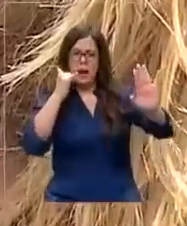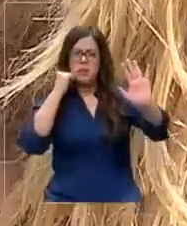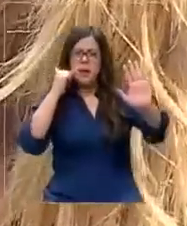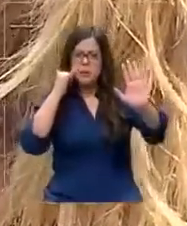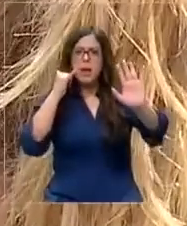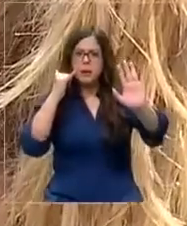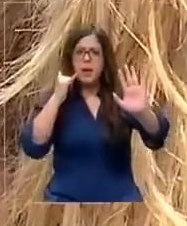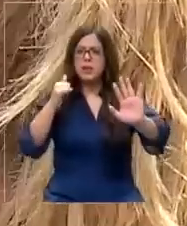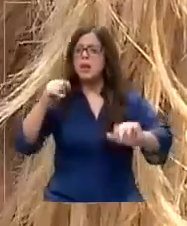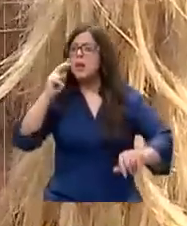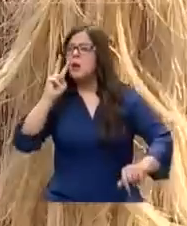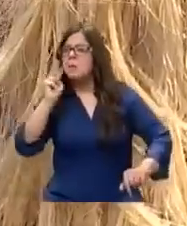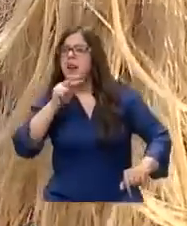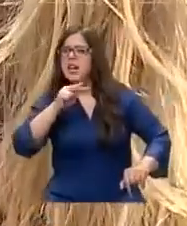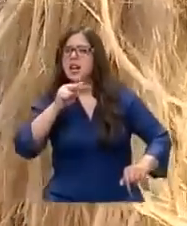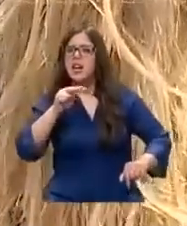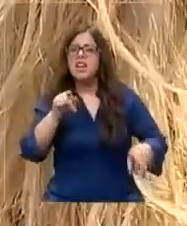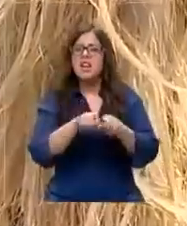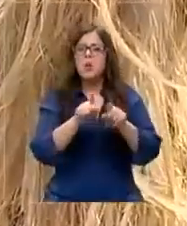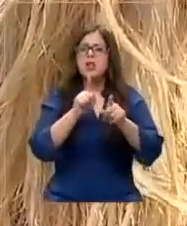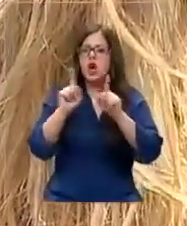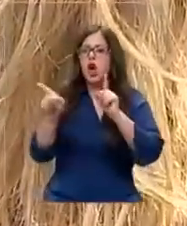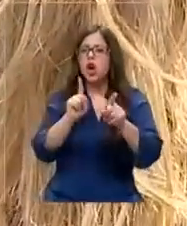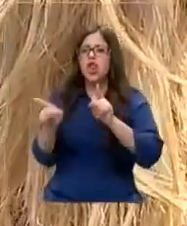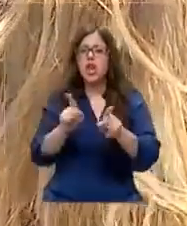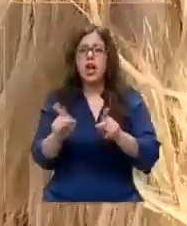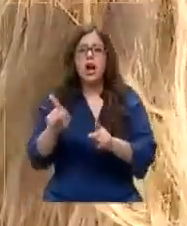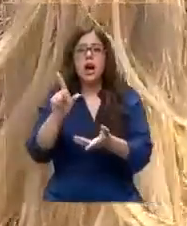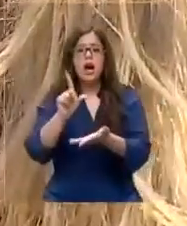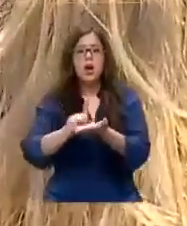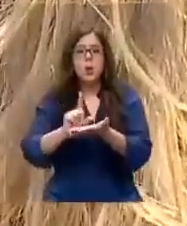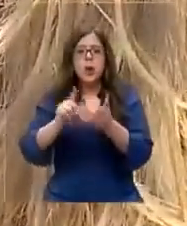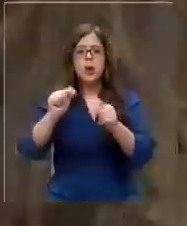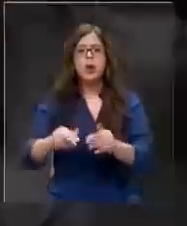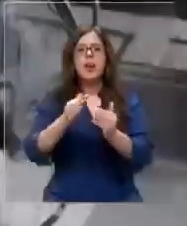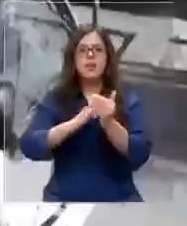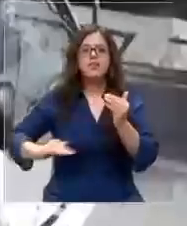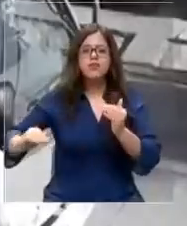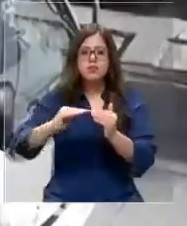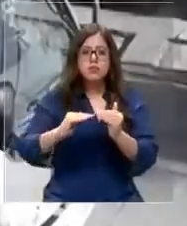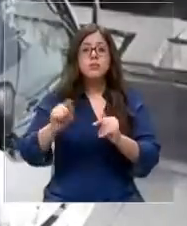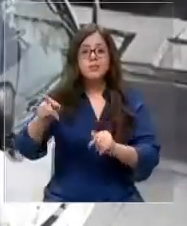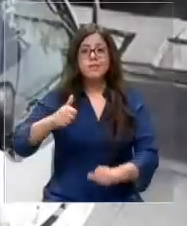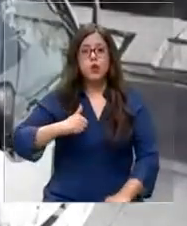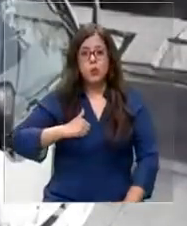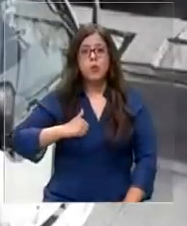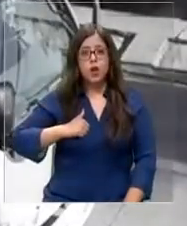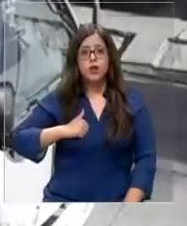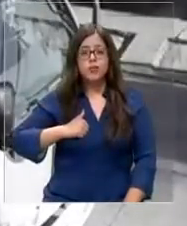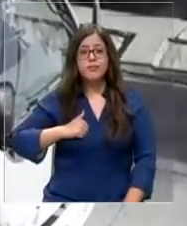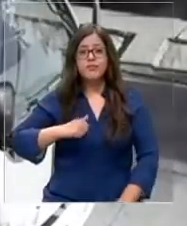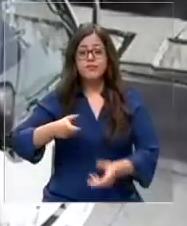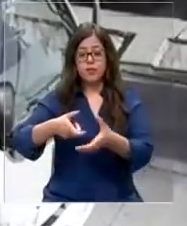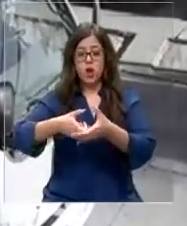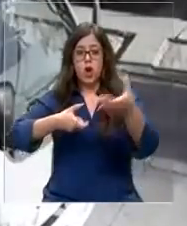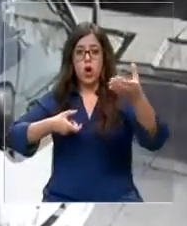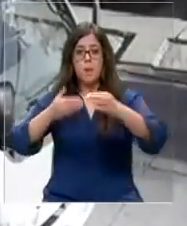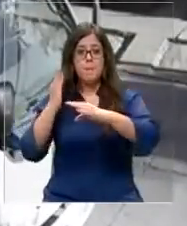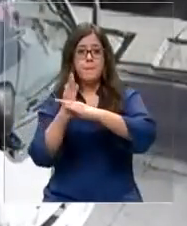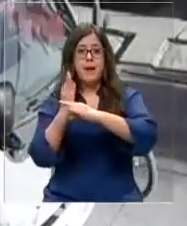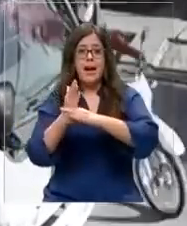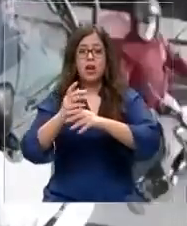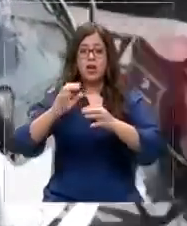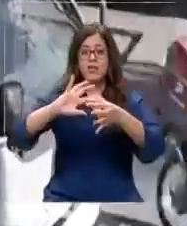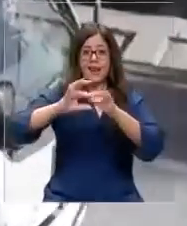Miren aquí, está dando las coordenadas de aquí de la población. Y cumplió su promesa con palos y cadenas.